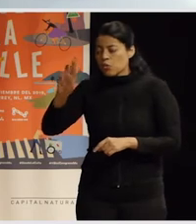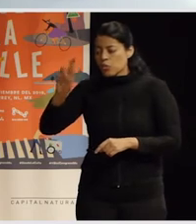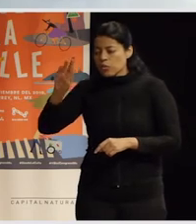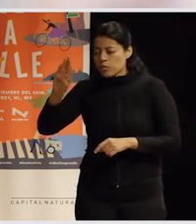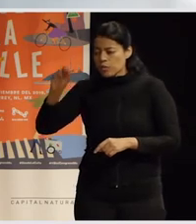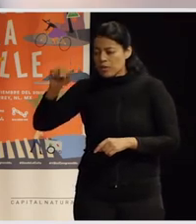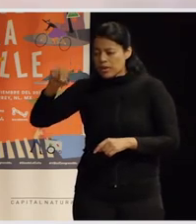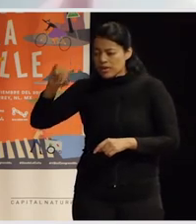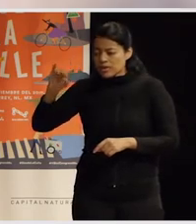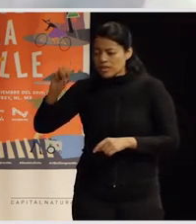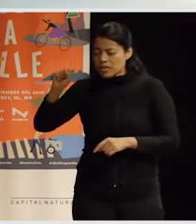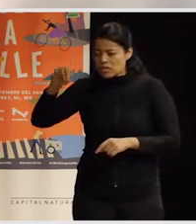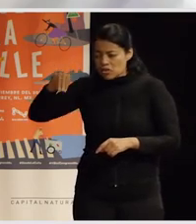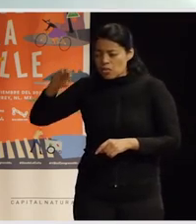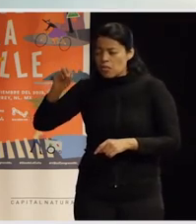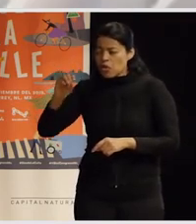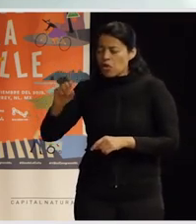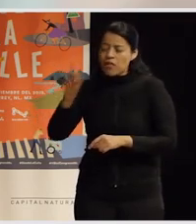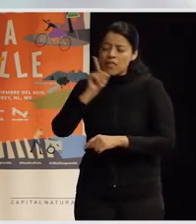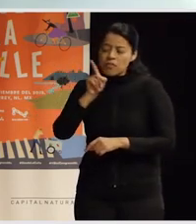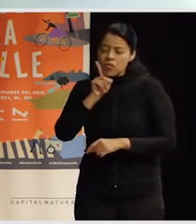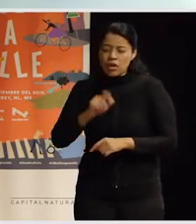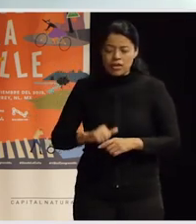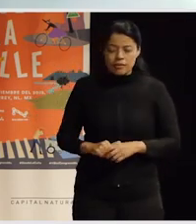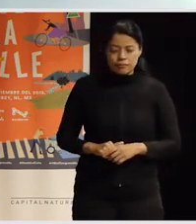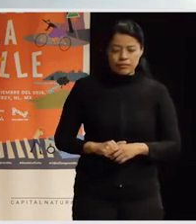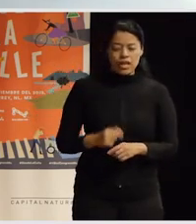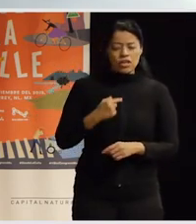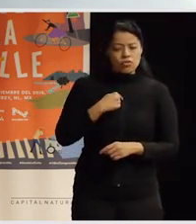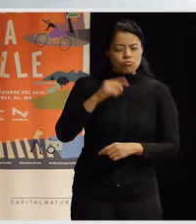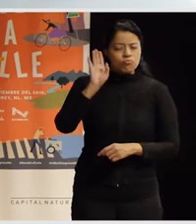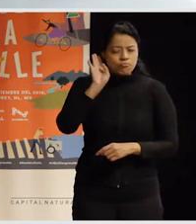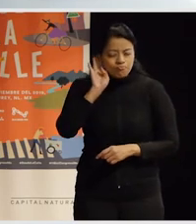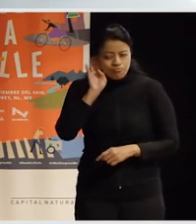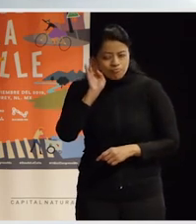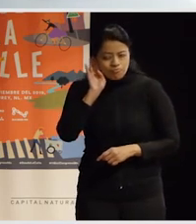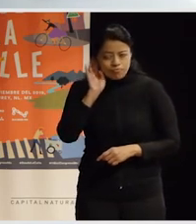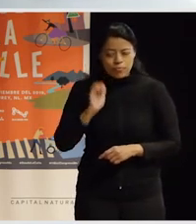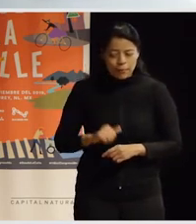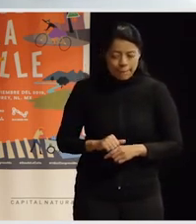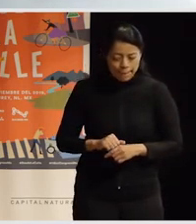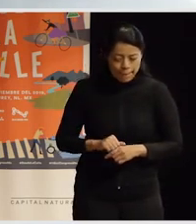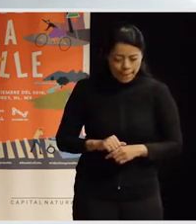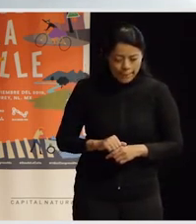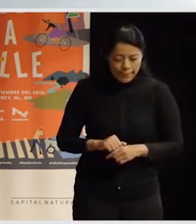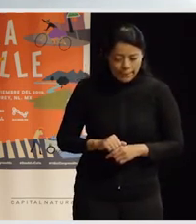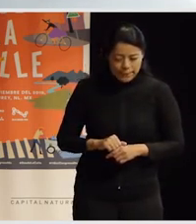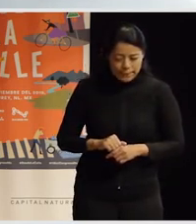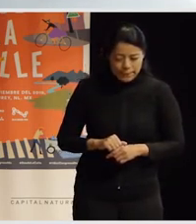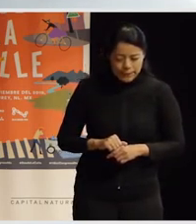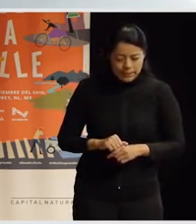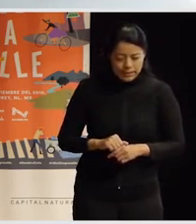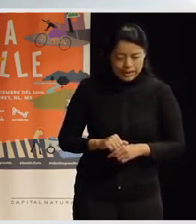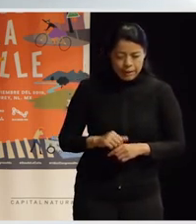un poco para, digamos, como ir haciendo cultura de la oreja y empezar a oír que no solo, o sea, que el nuestro es urbanismo feminista, es así,